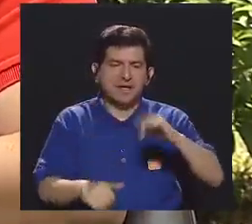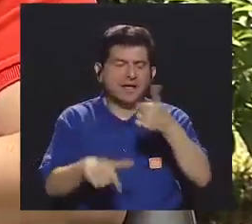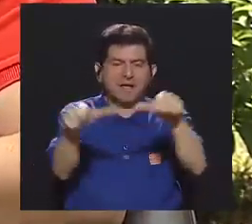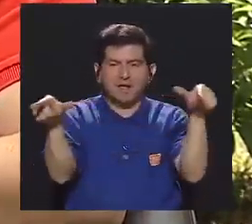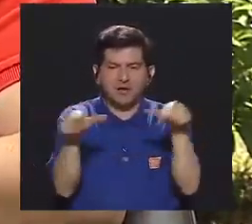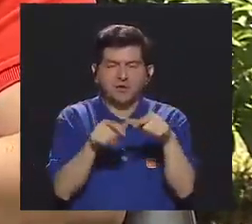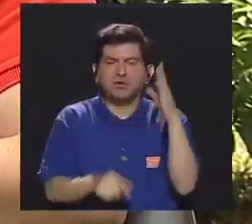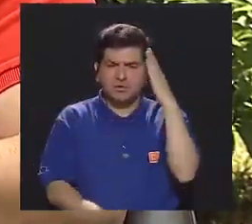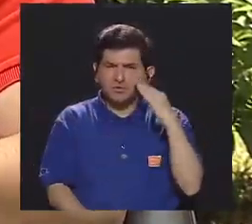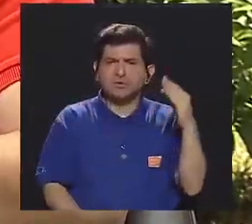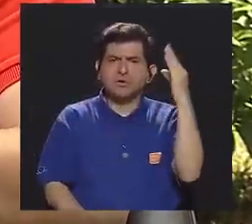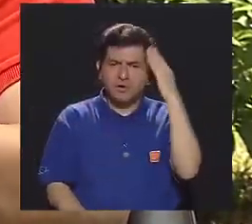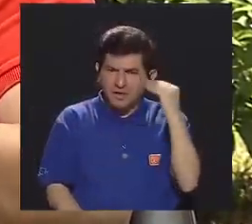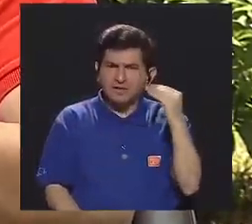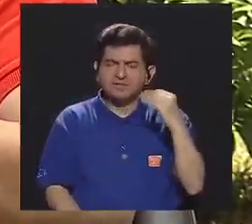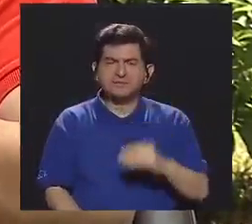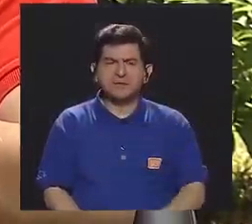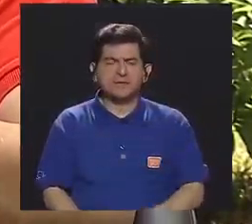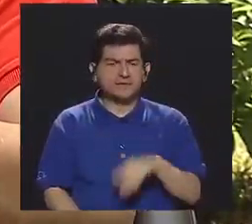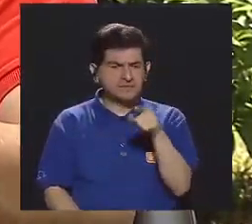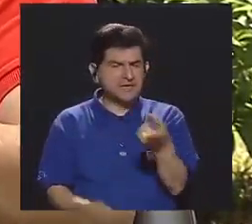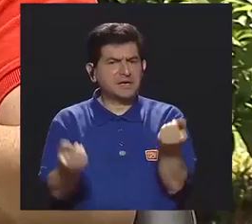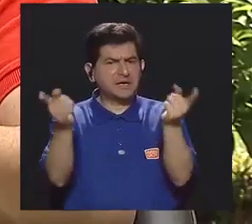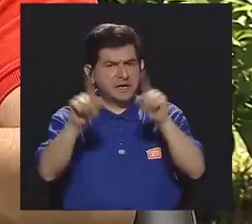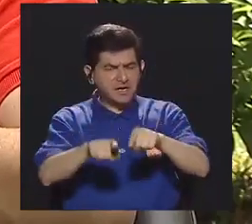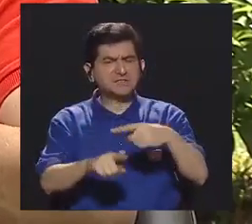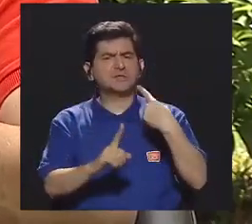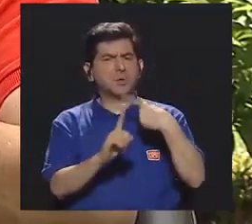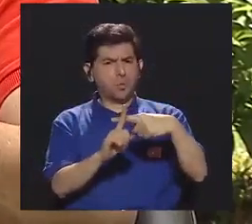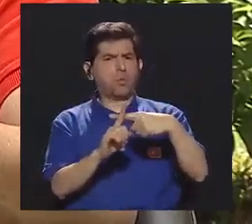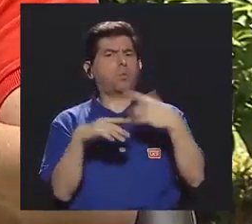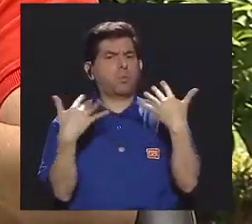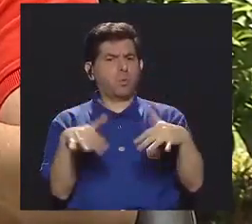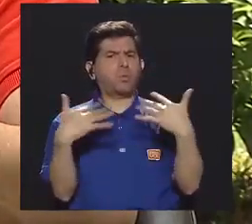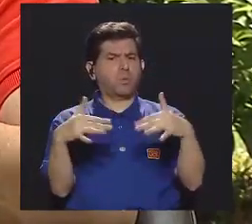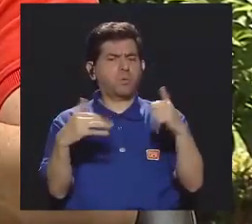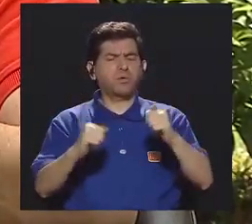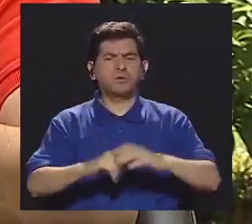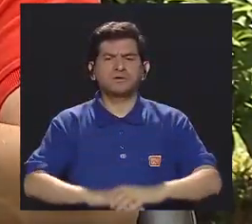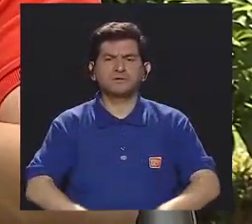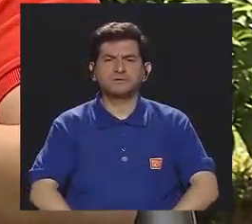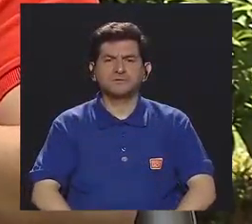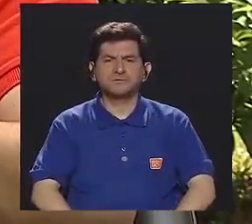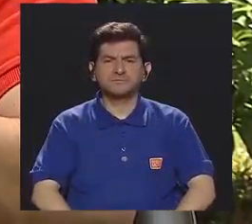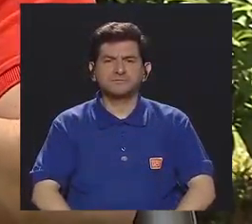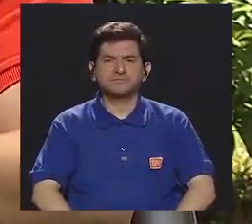porque parece que la experiencia ha sido sumamente positiva, ¿verdad?